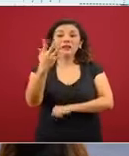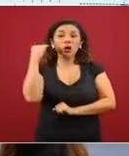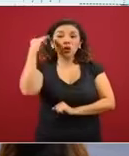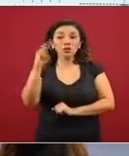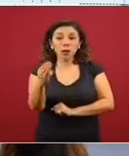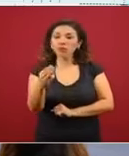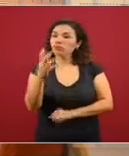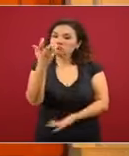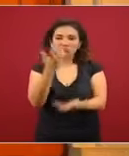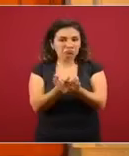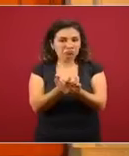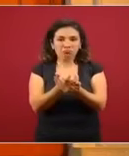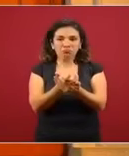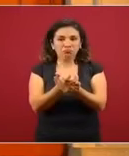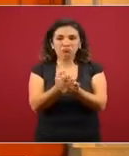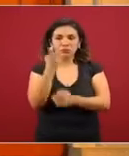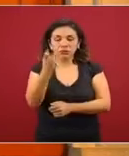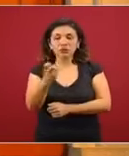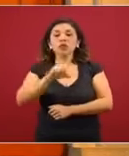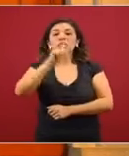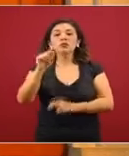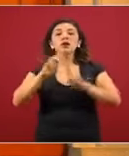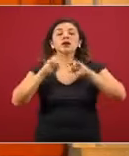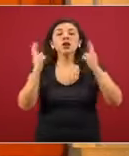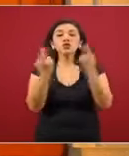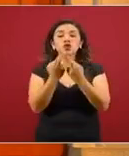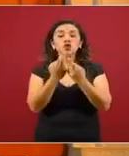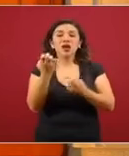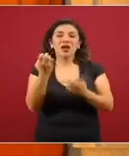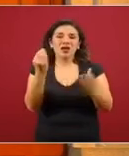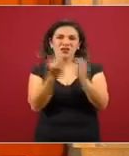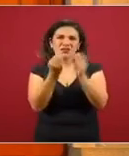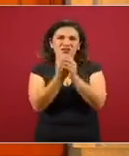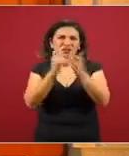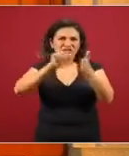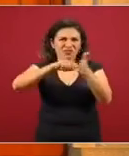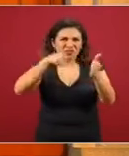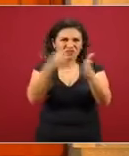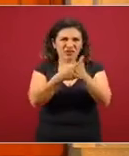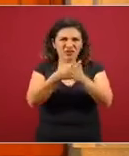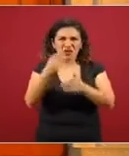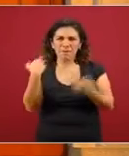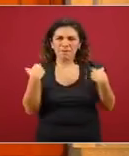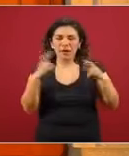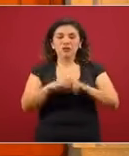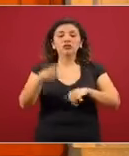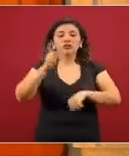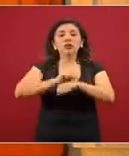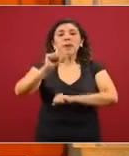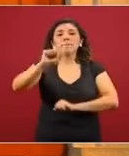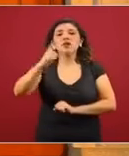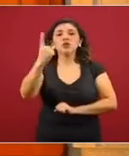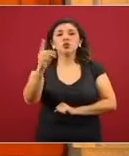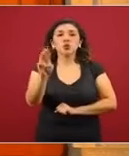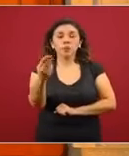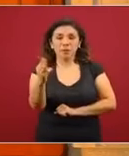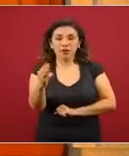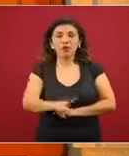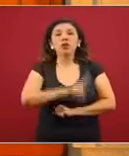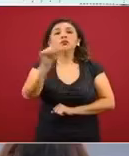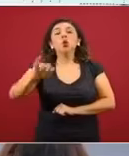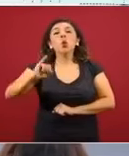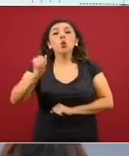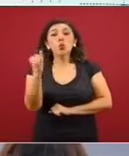y tenemos consejo técnico escolar el 21 de mayo. En junio